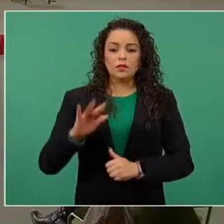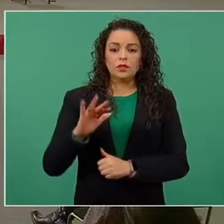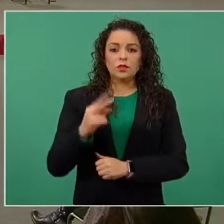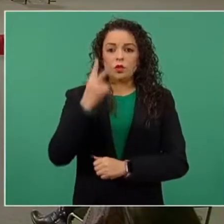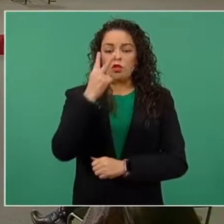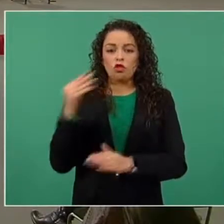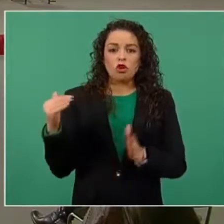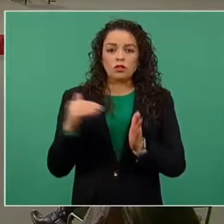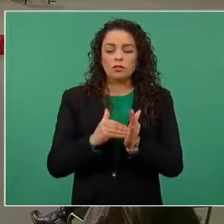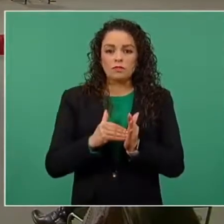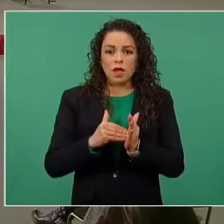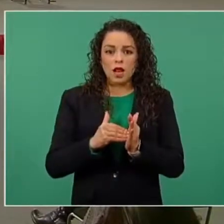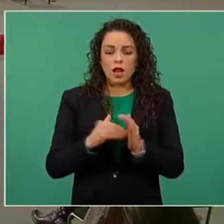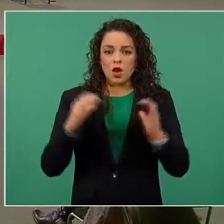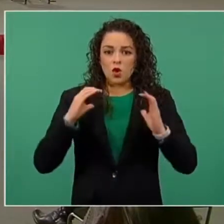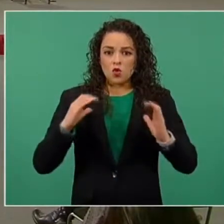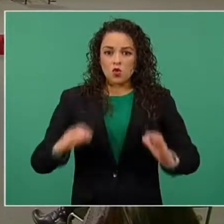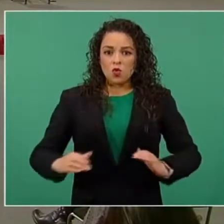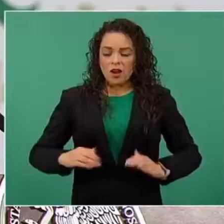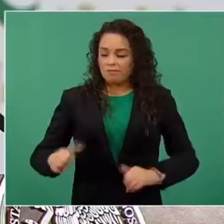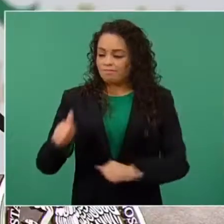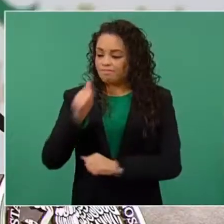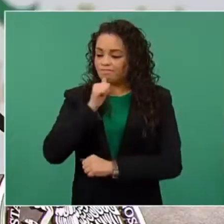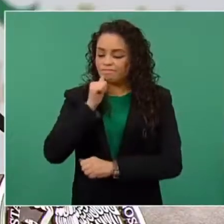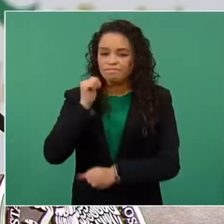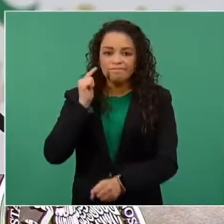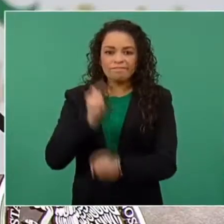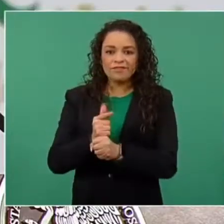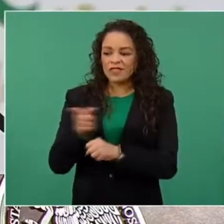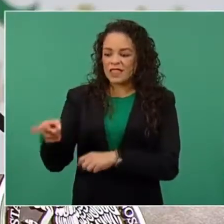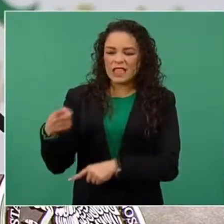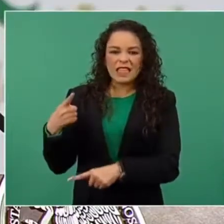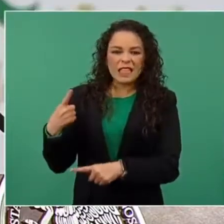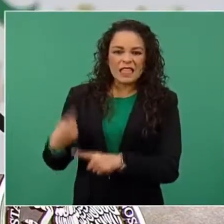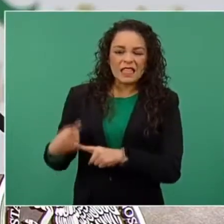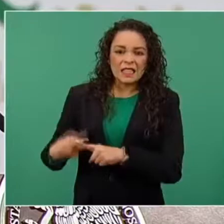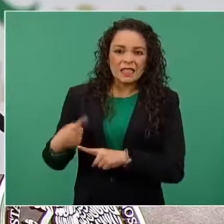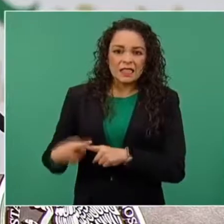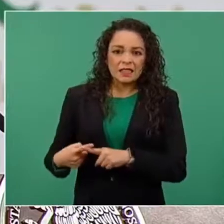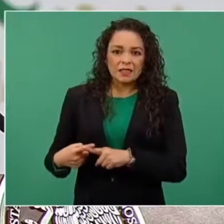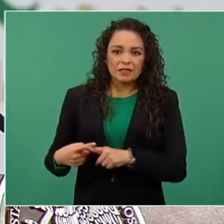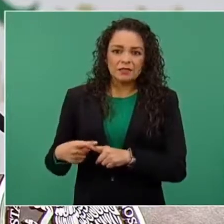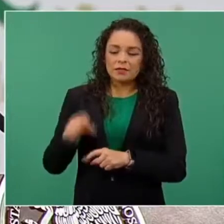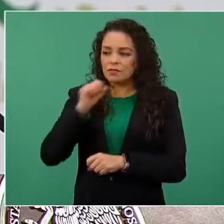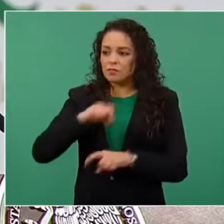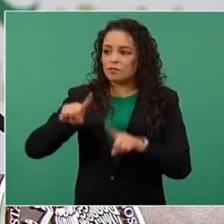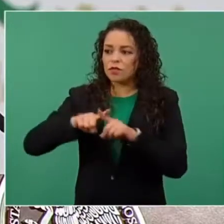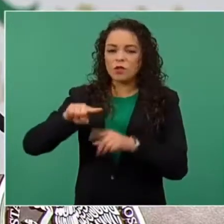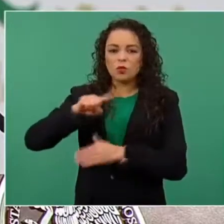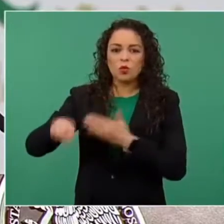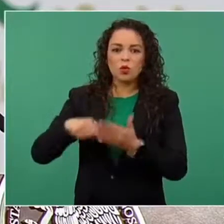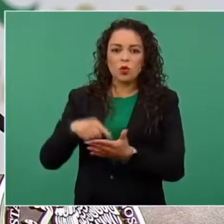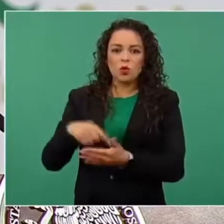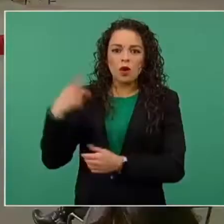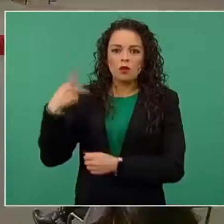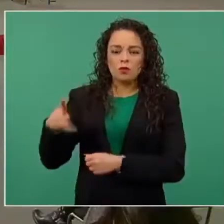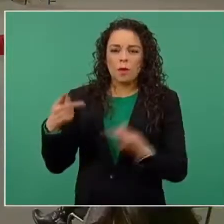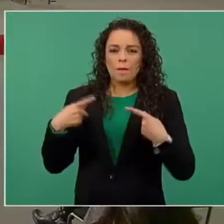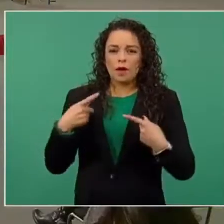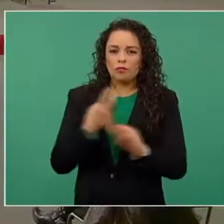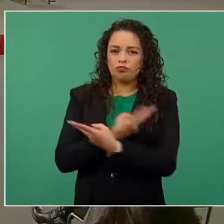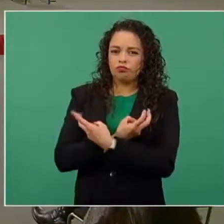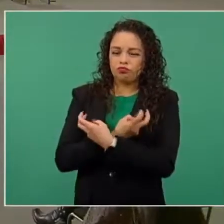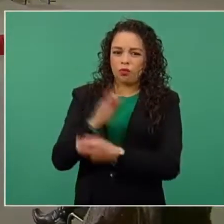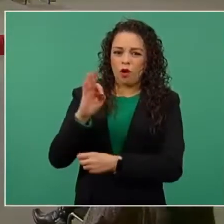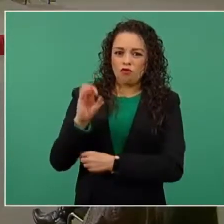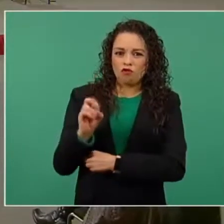cuerpos sin identificar en las fosas comunes y en los servicios forenses del país. Basta ver solamente los